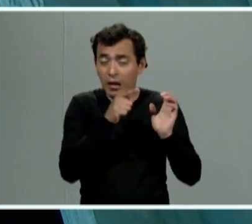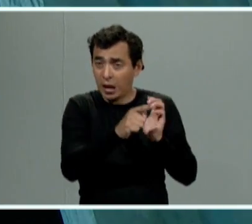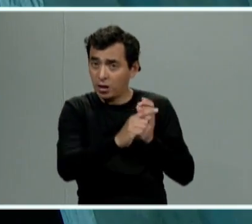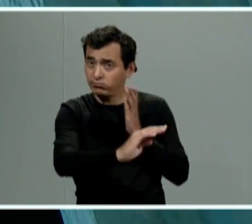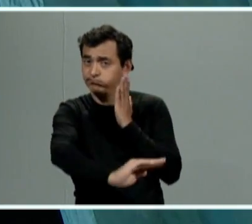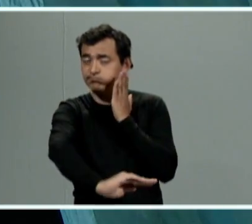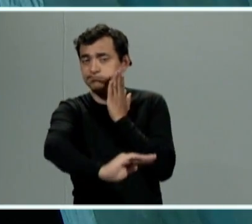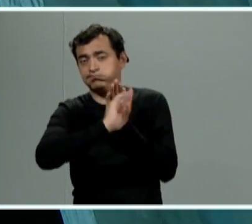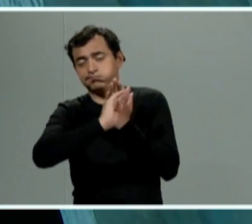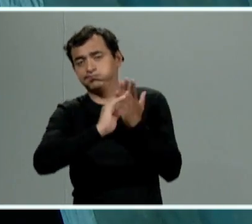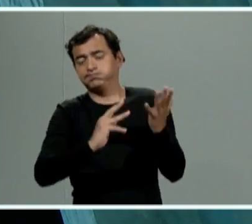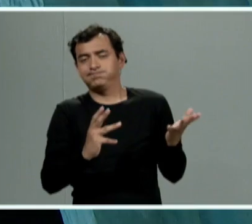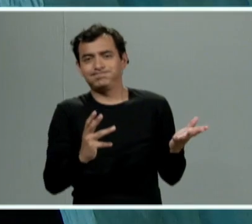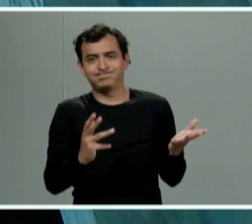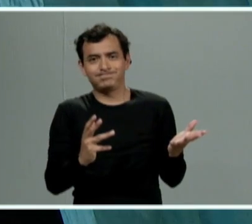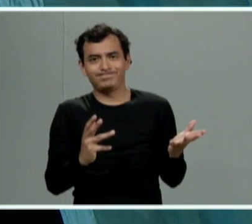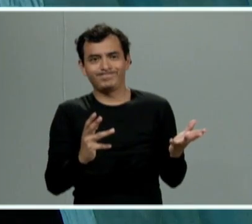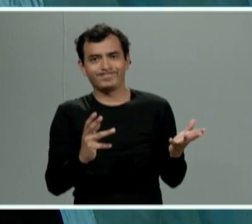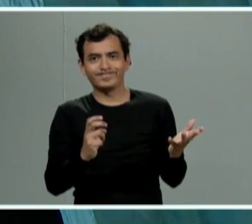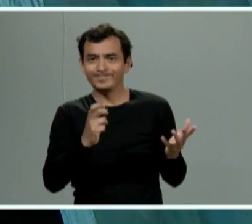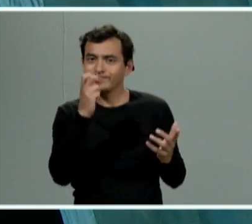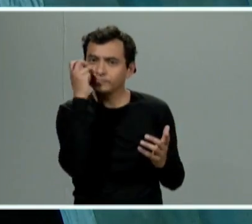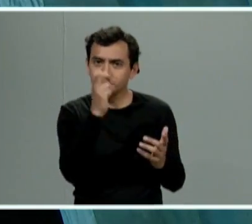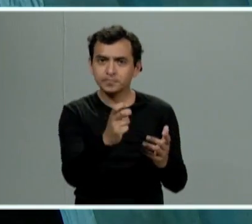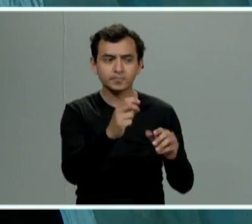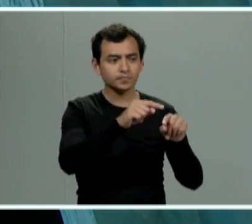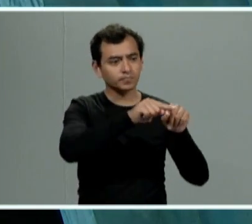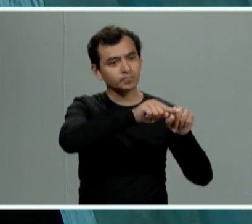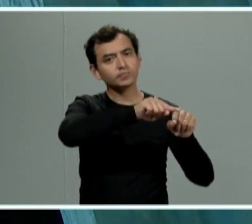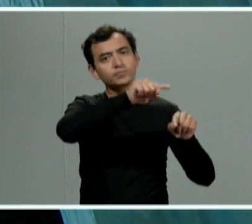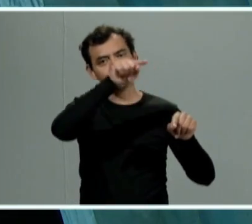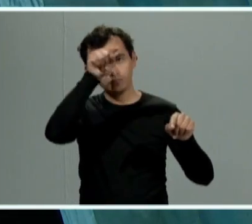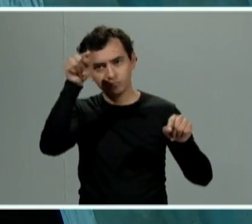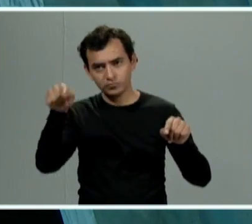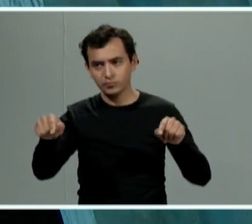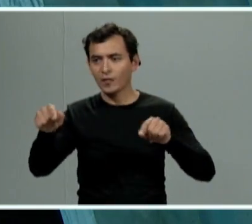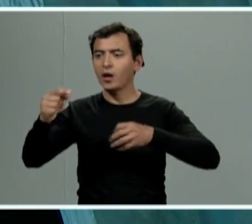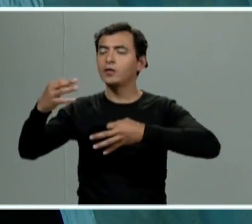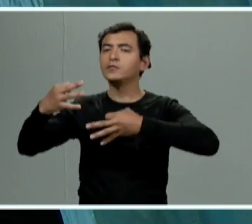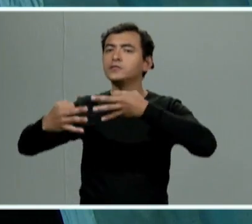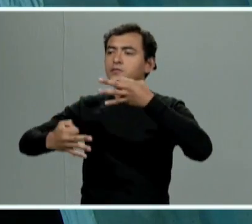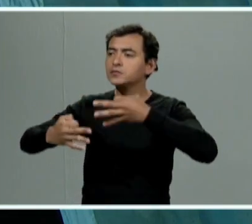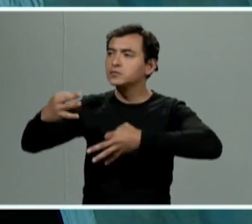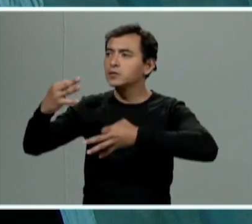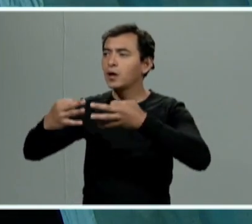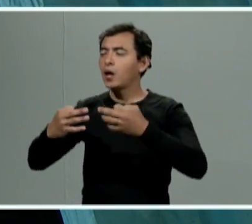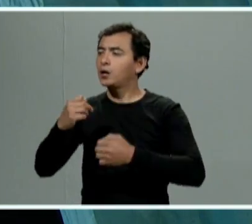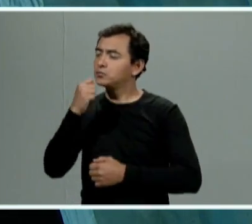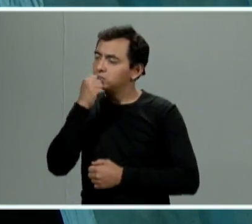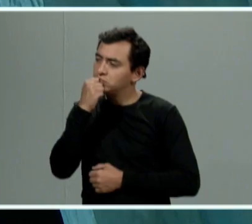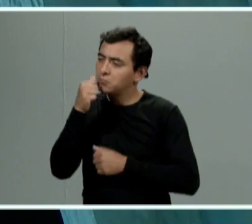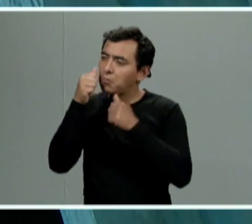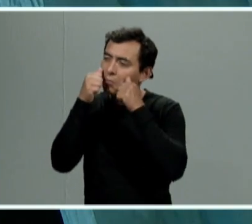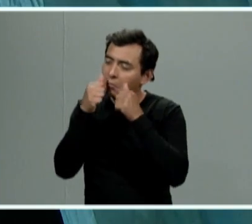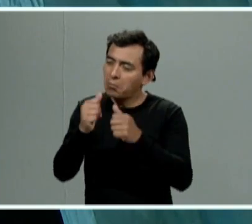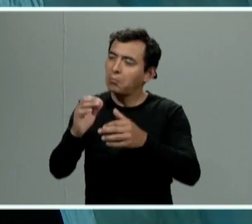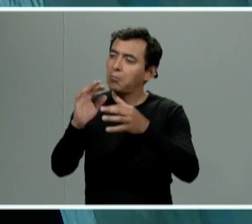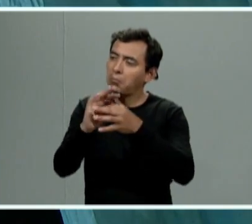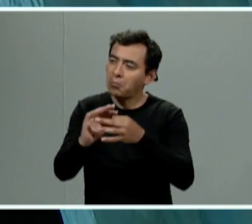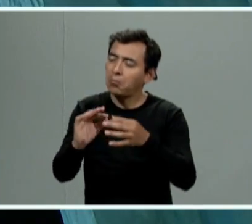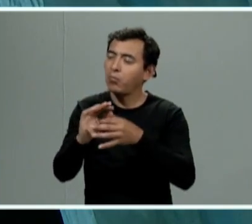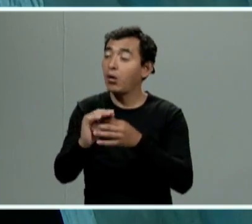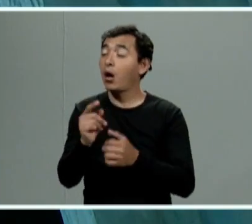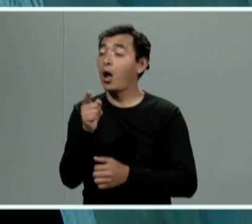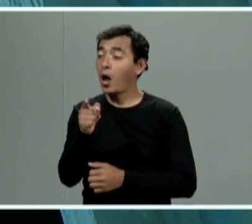eso es canalizada directamente con la fiscal la fiscal va a escuchar se le hacen saber los